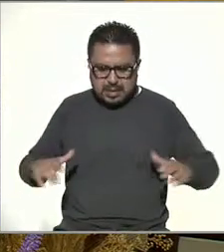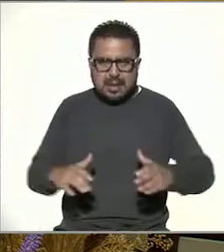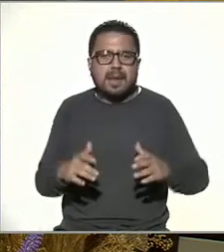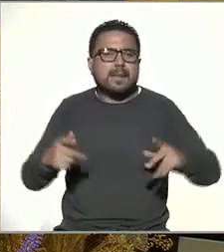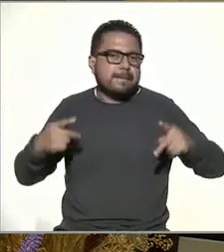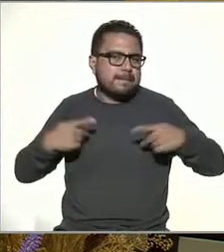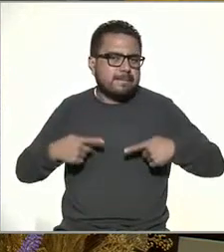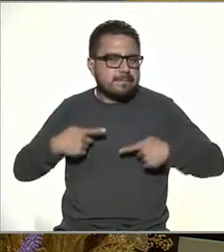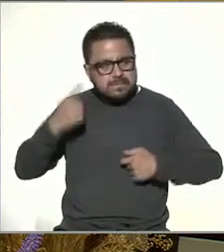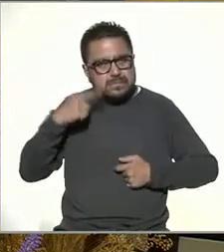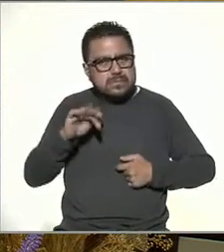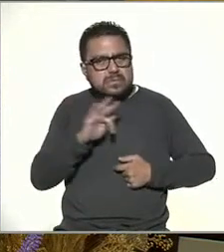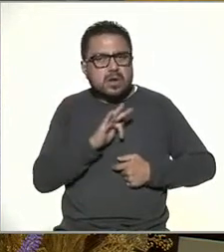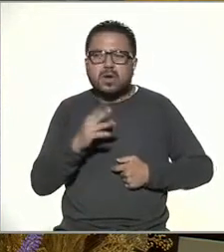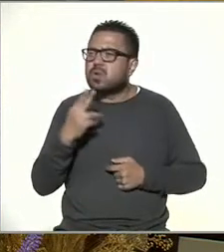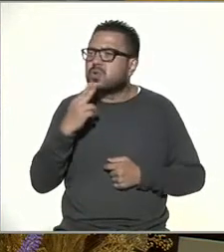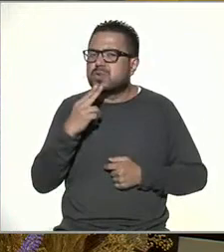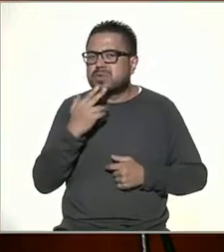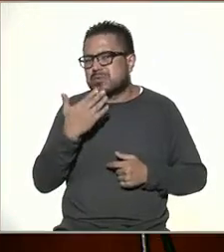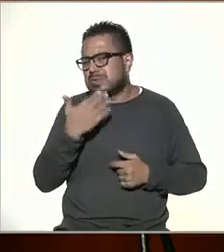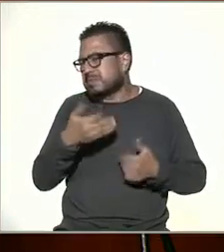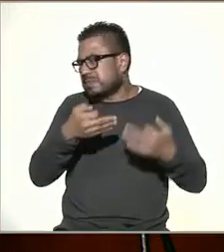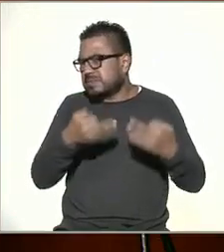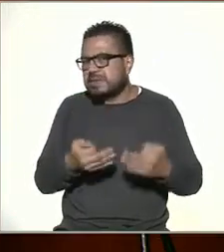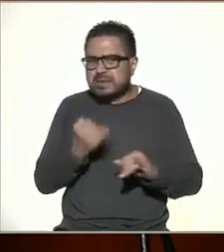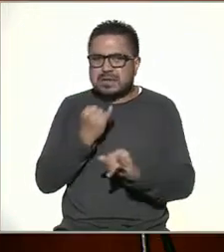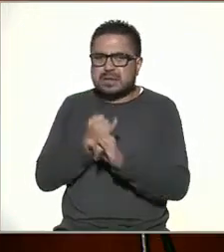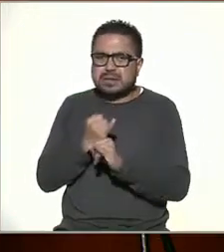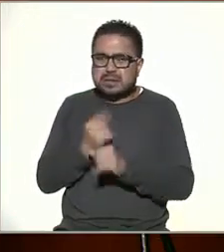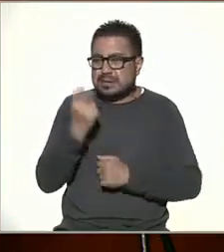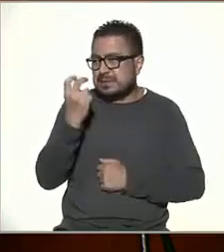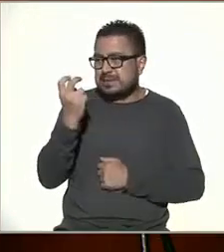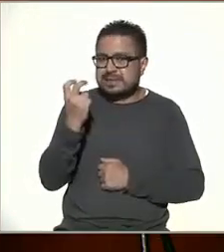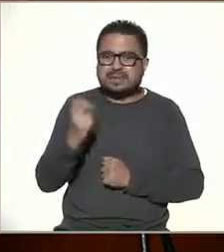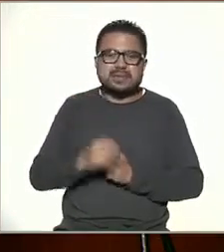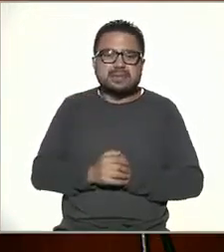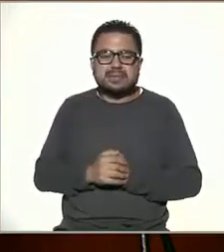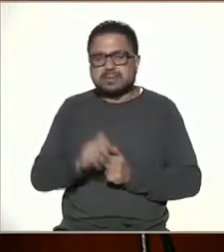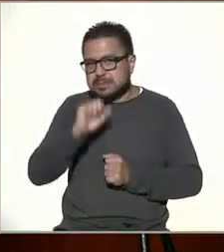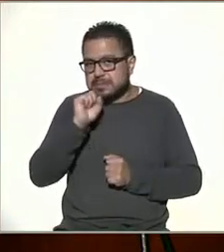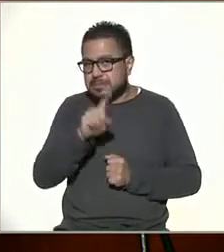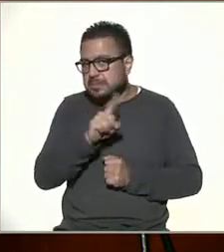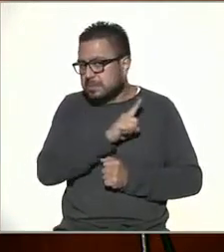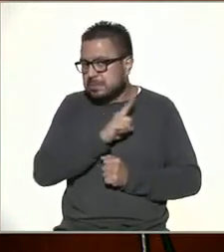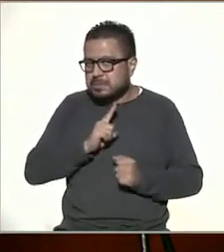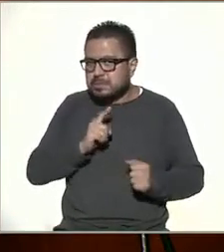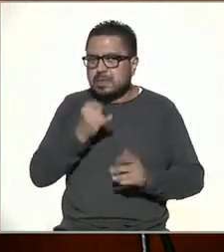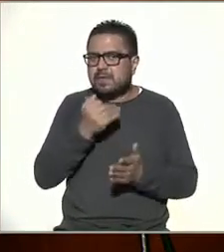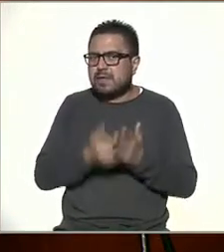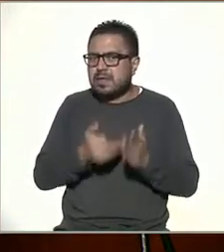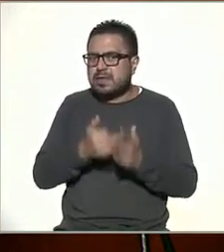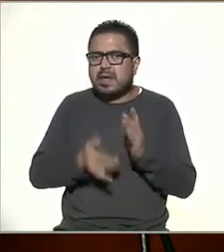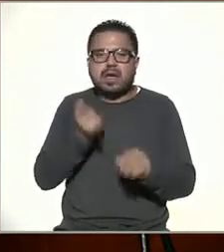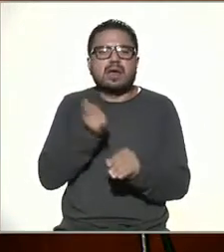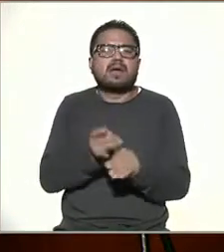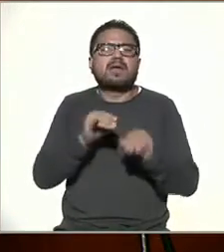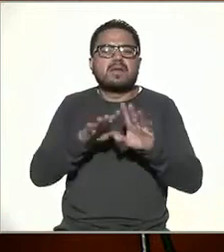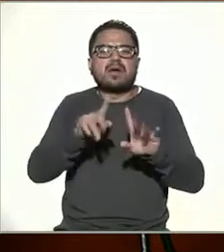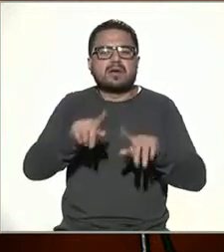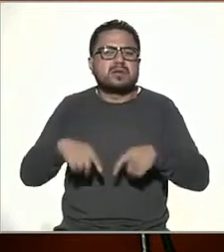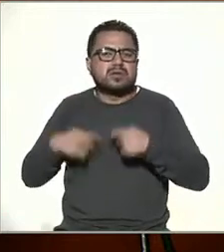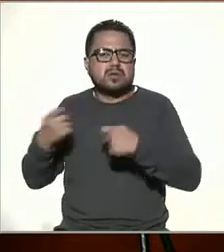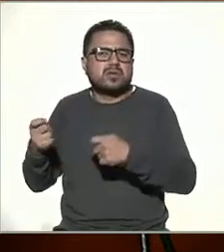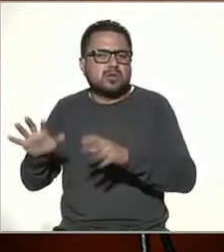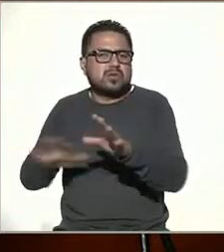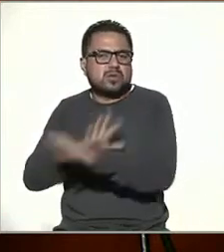población para poder usar correctamente Internet. Y ahí justamente también tiene que ver con la desinformación, porque le das todas